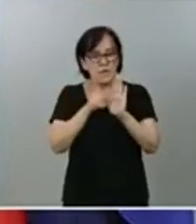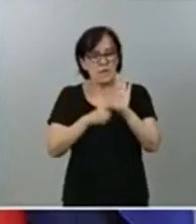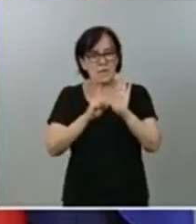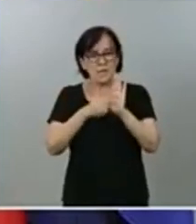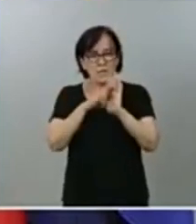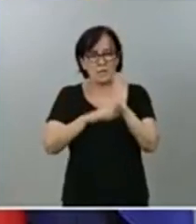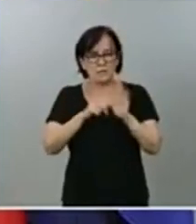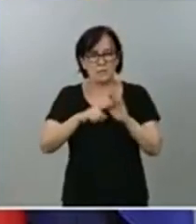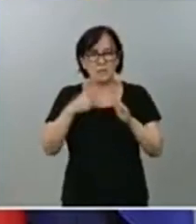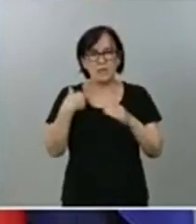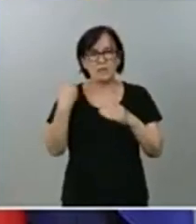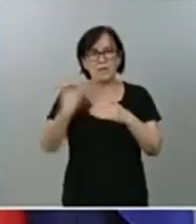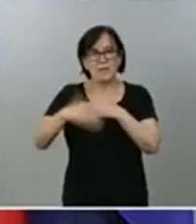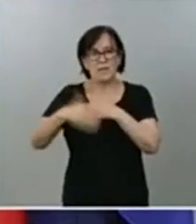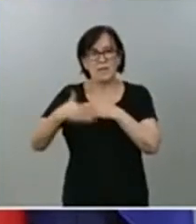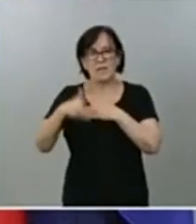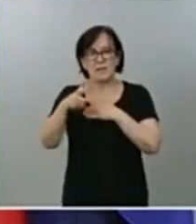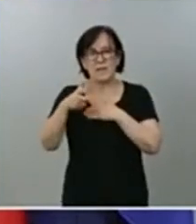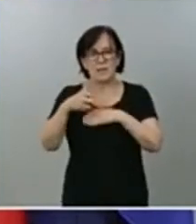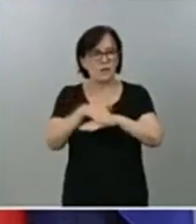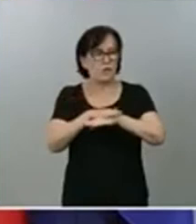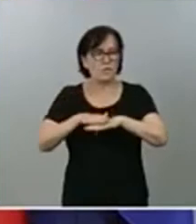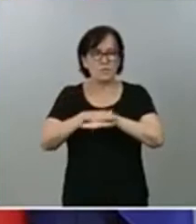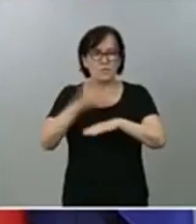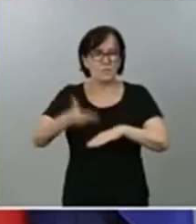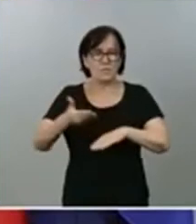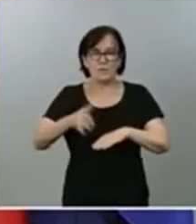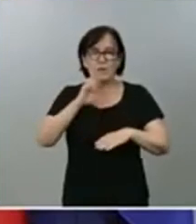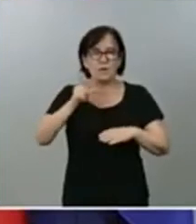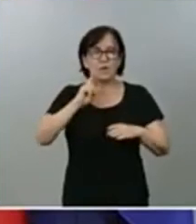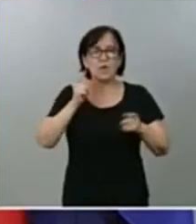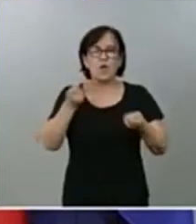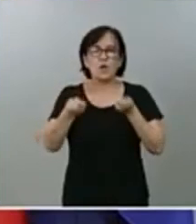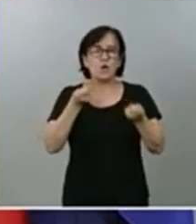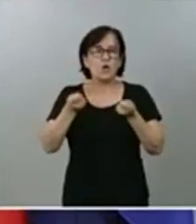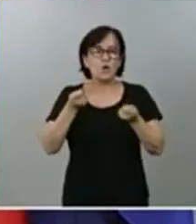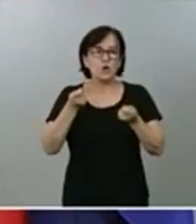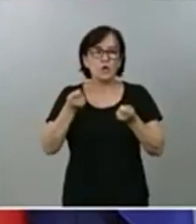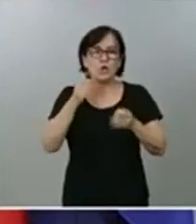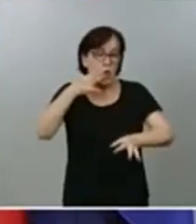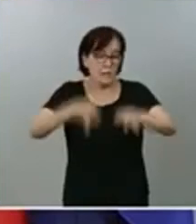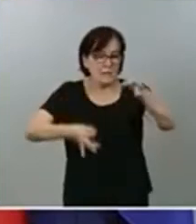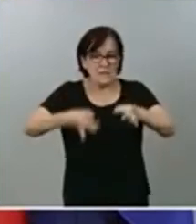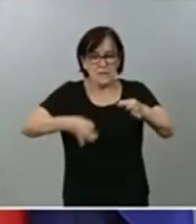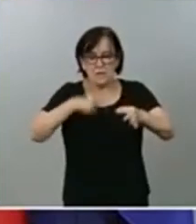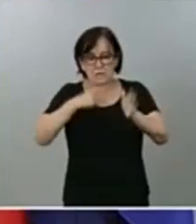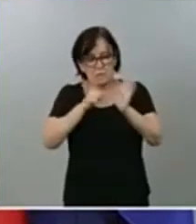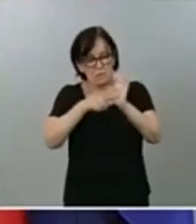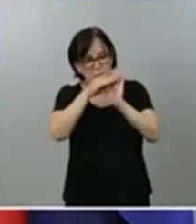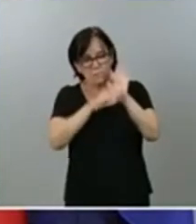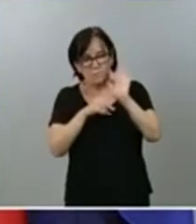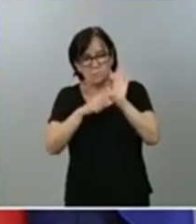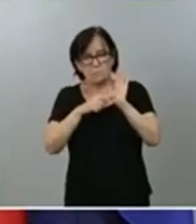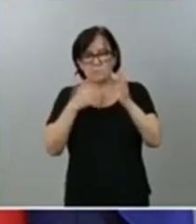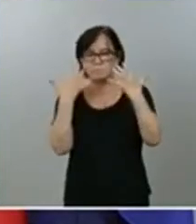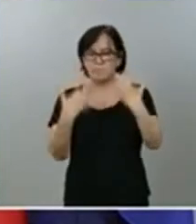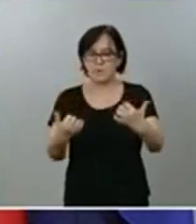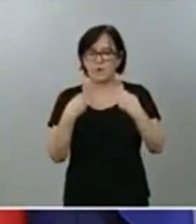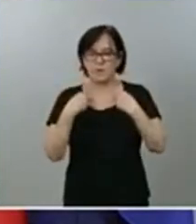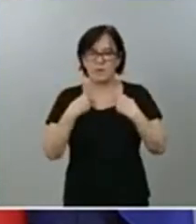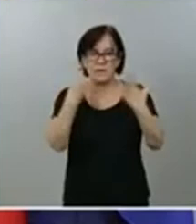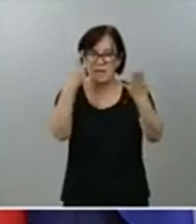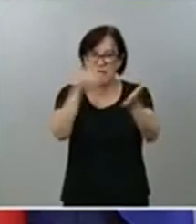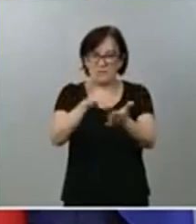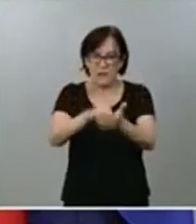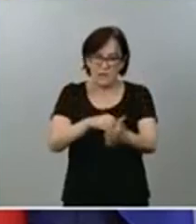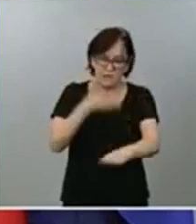derecho fundamental tiene que contar con el control o bien del poder legislativo, asistiendo al Congreso de los Diputados. Lo hizo seis veces, el presidente